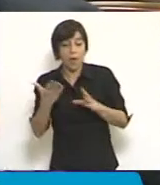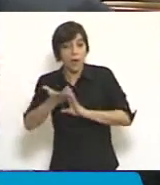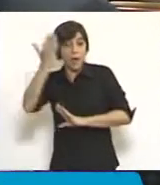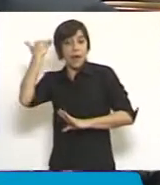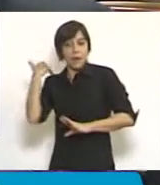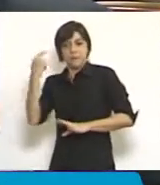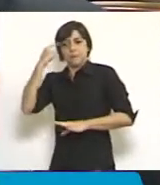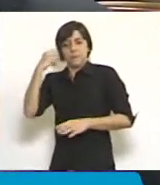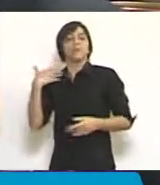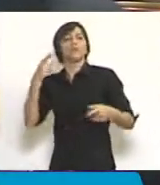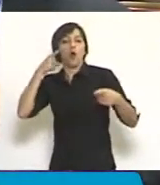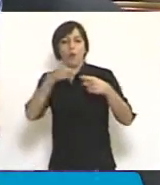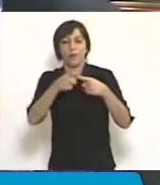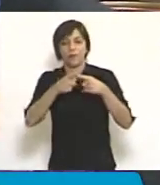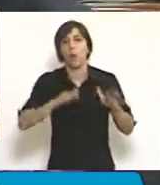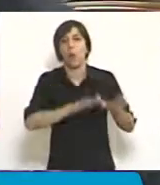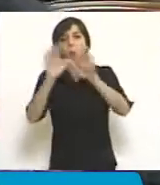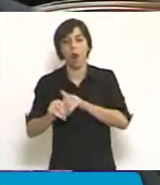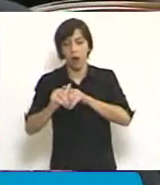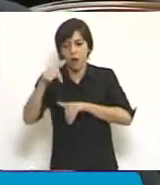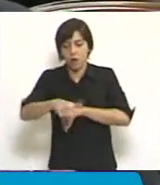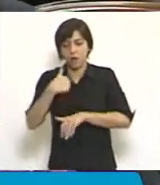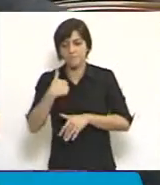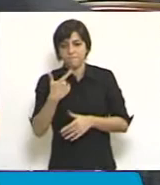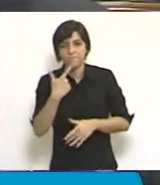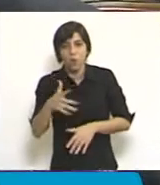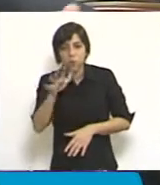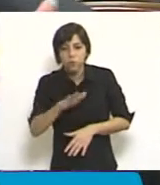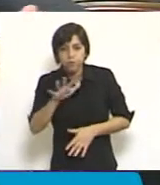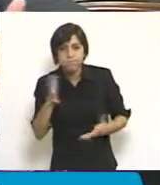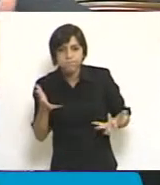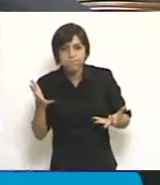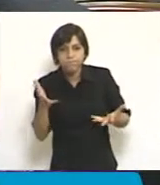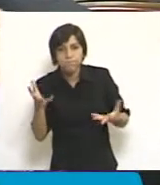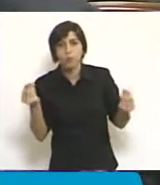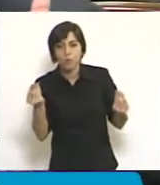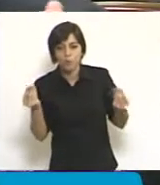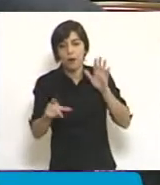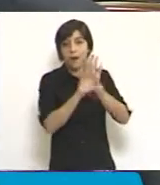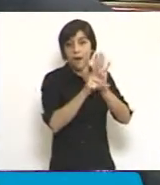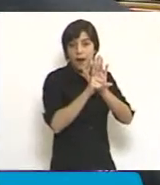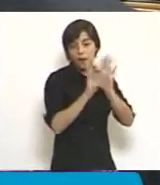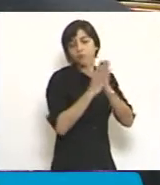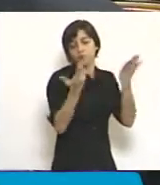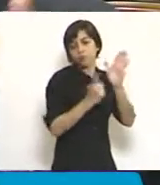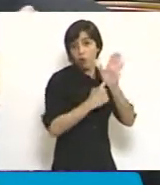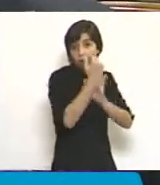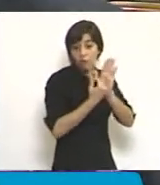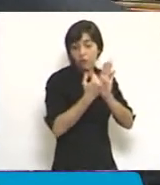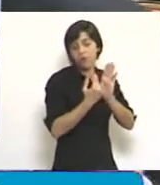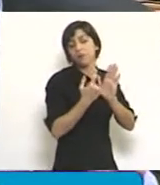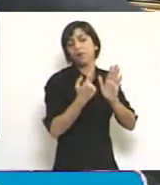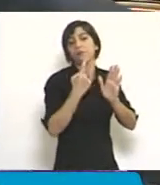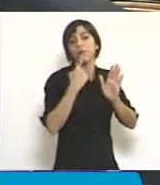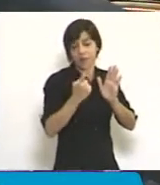objetivos que busca, quede en una situación difusa. Fíjense que las leyes mantienen, no sólo la